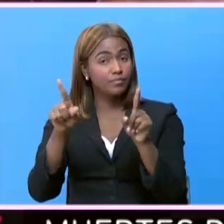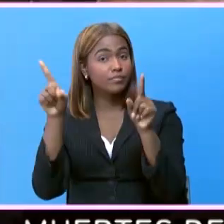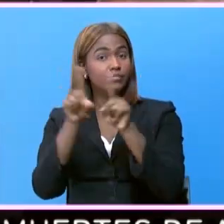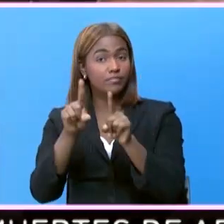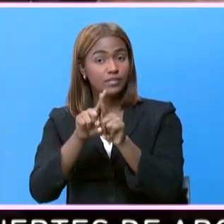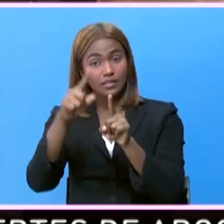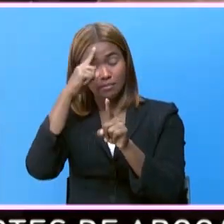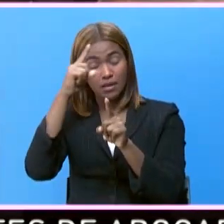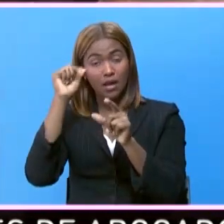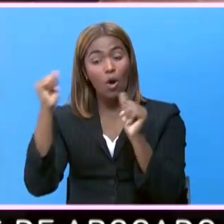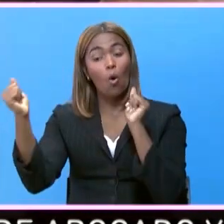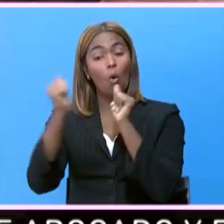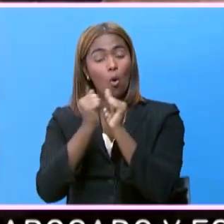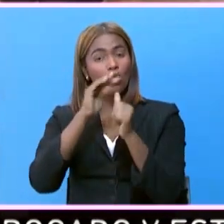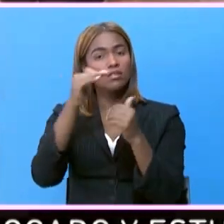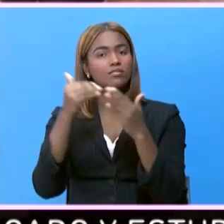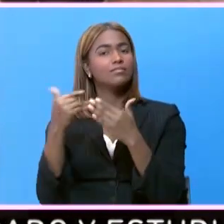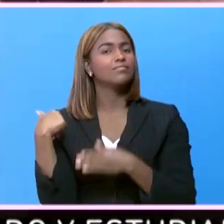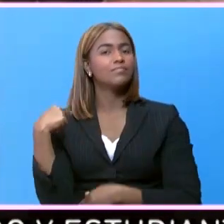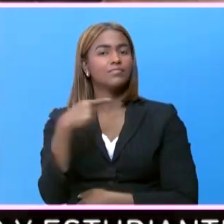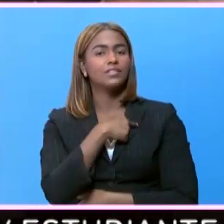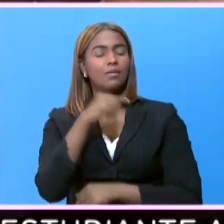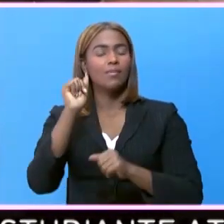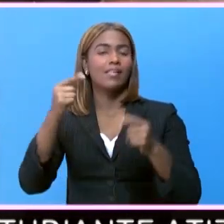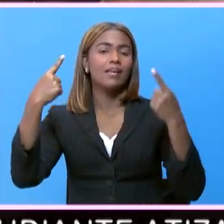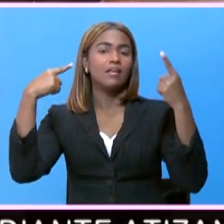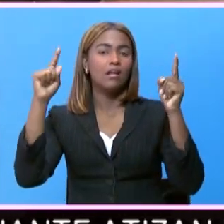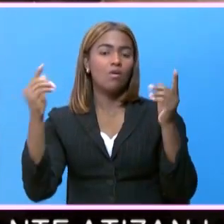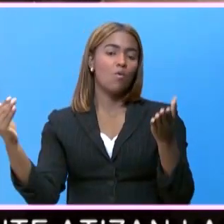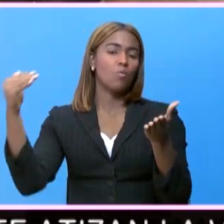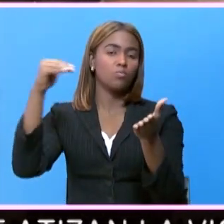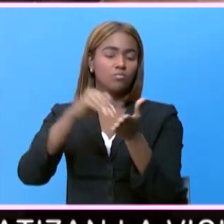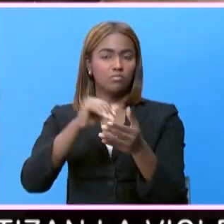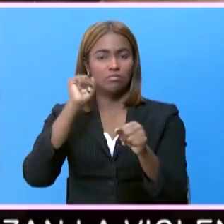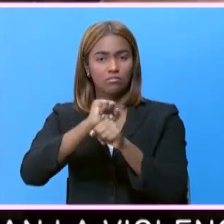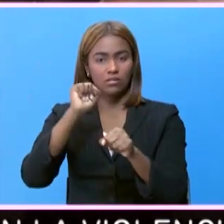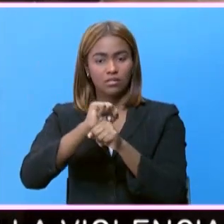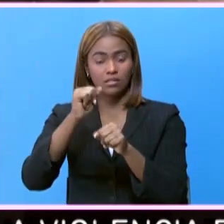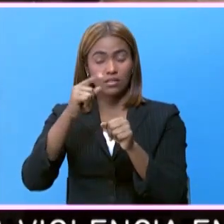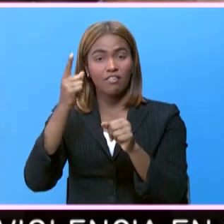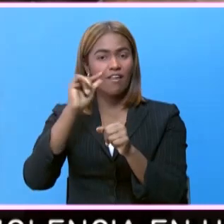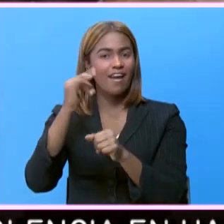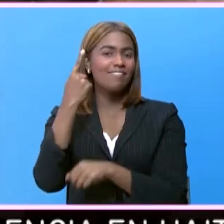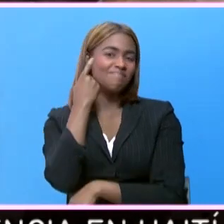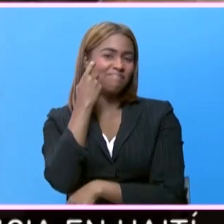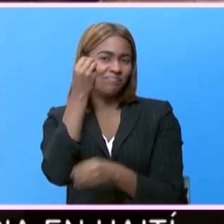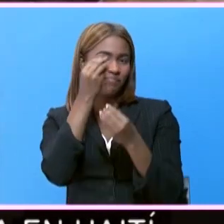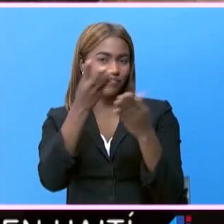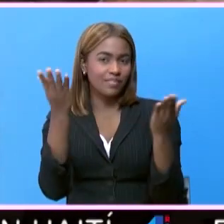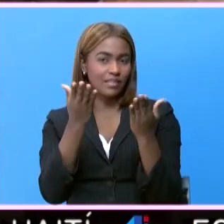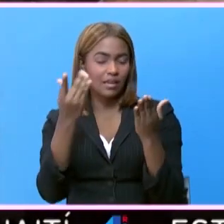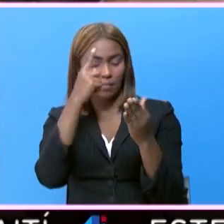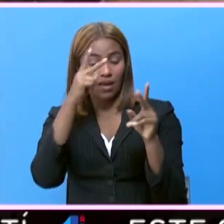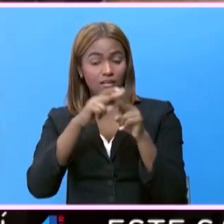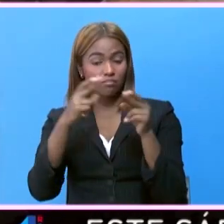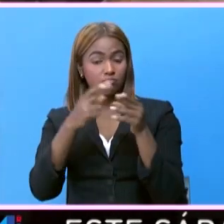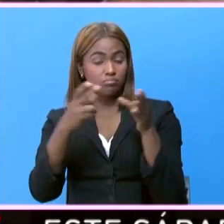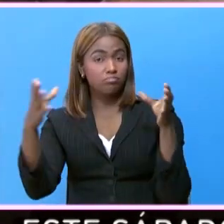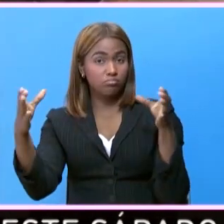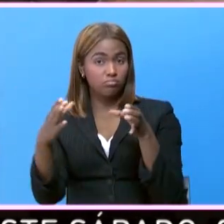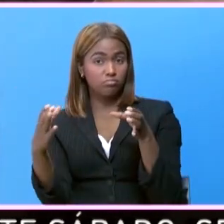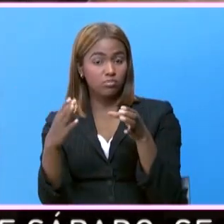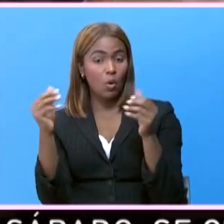para juntos lograr el relanzamiento. Y como dije en una reunión